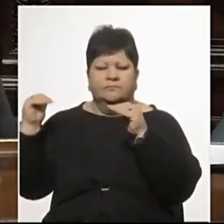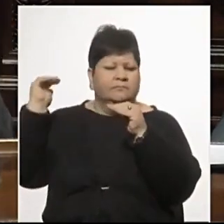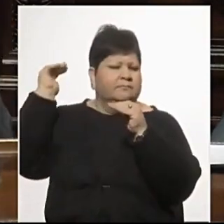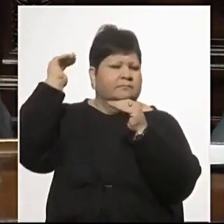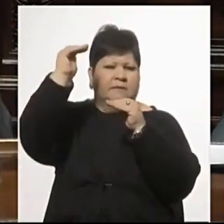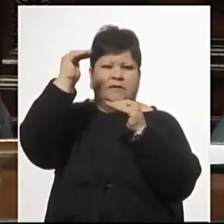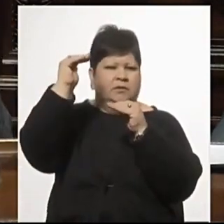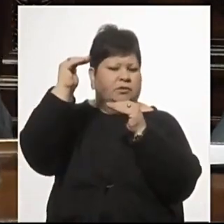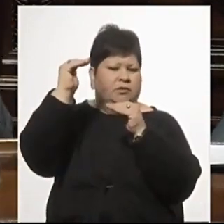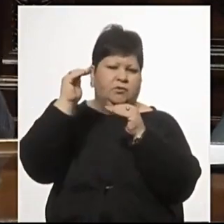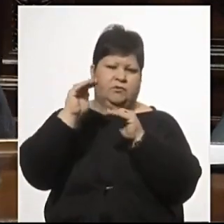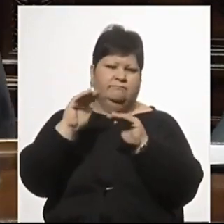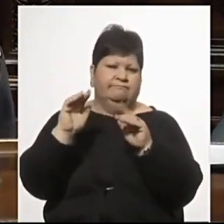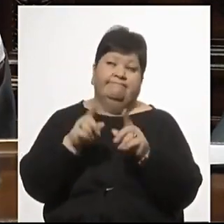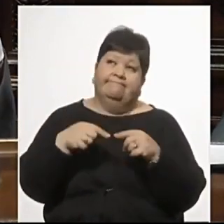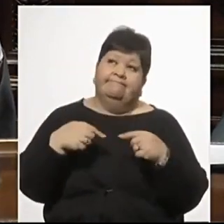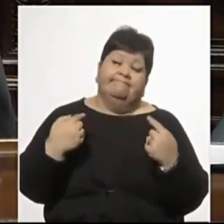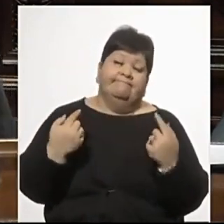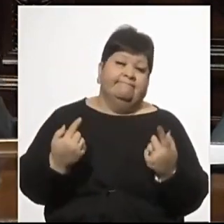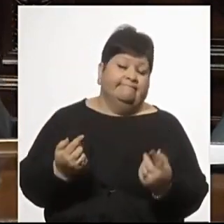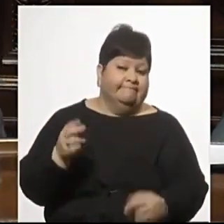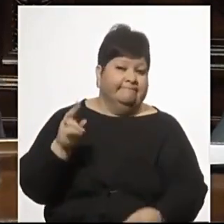que no está entre nosotros